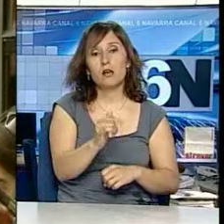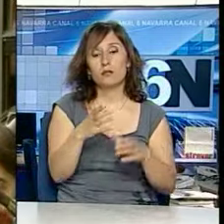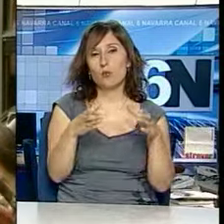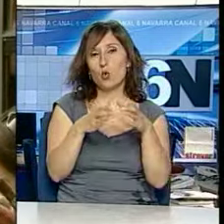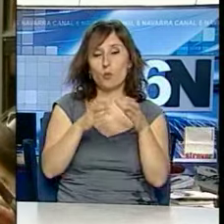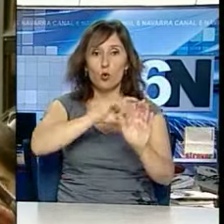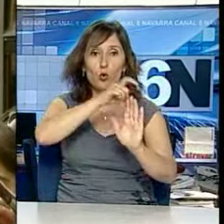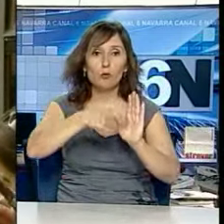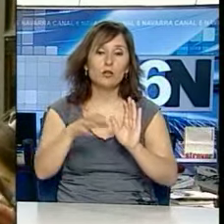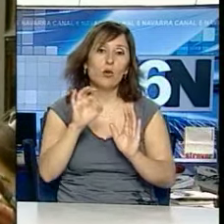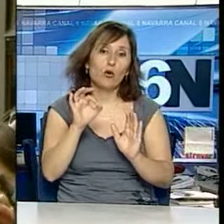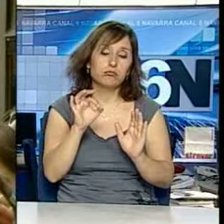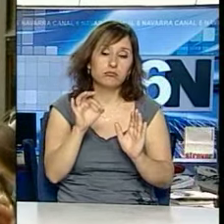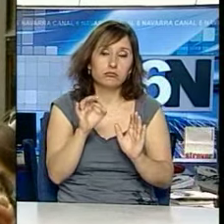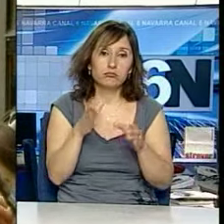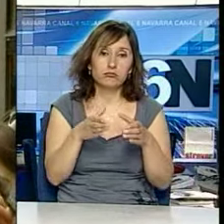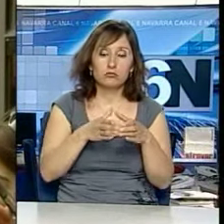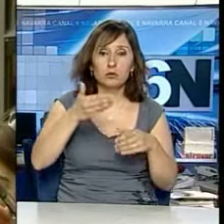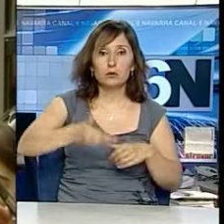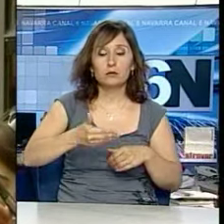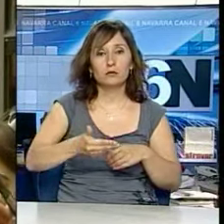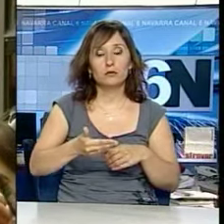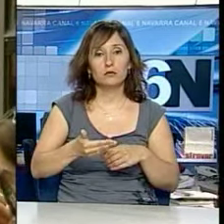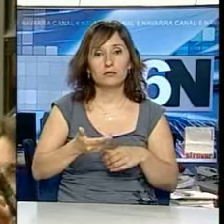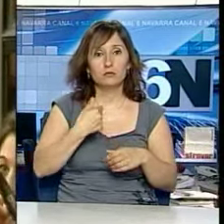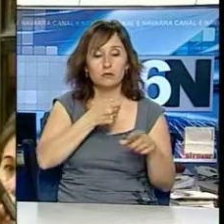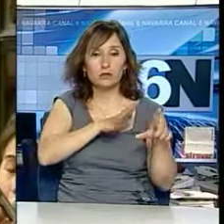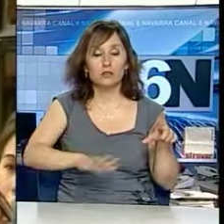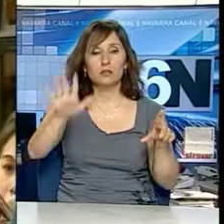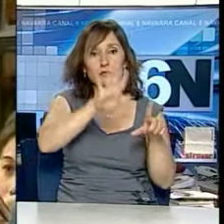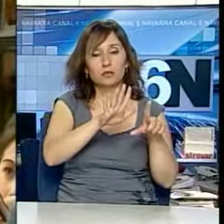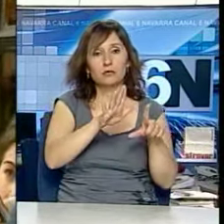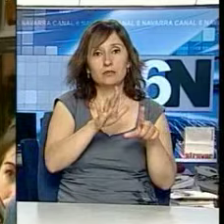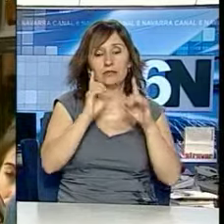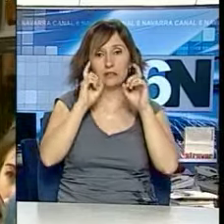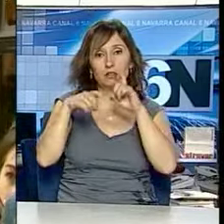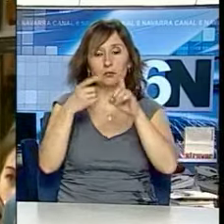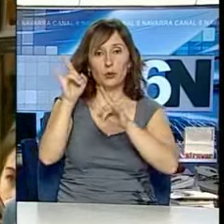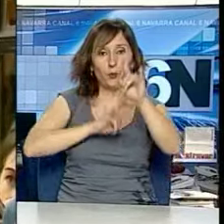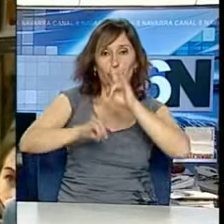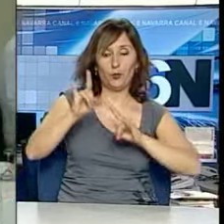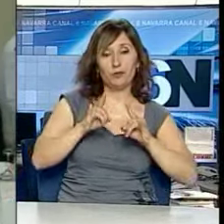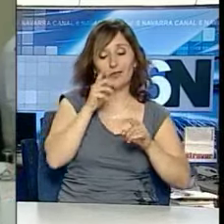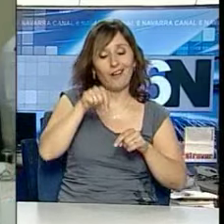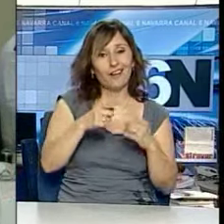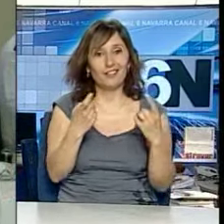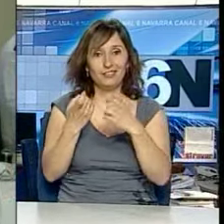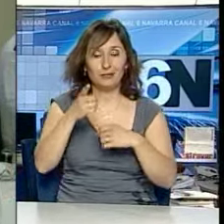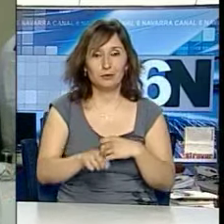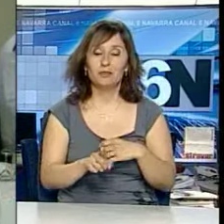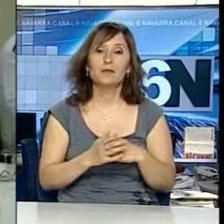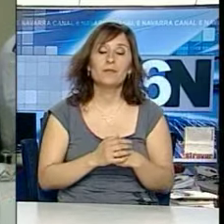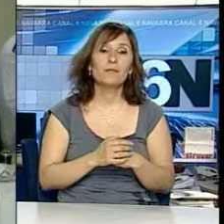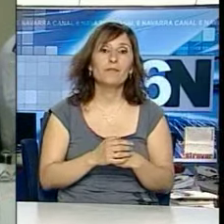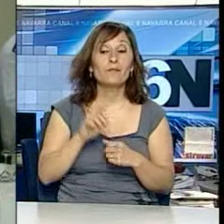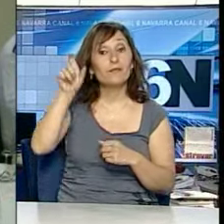enteros o demás, lo que hay que hacer es garantizar el retorno a nuestro país, porque nosotros lo necesitamos y mucho. Ángel Gabilondo,